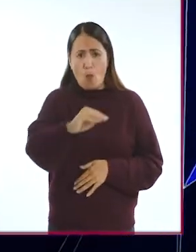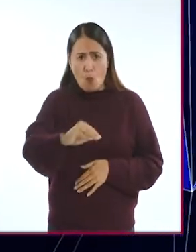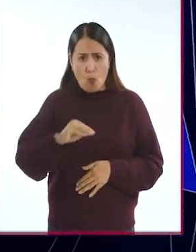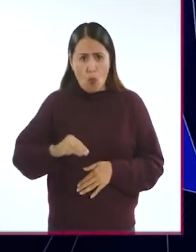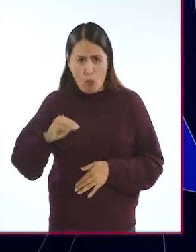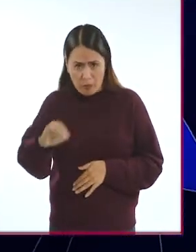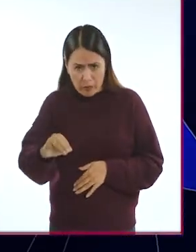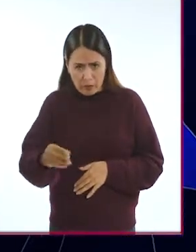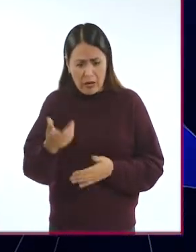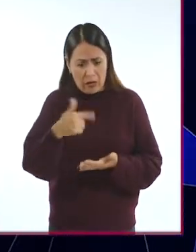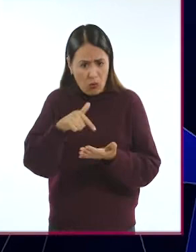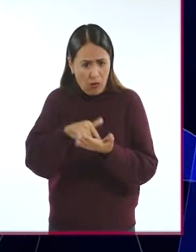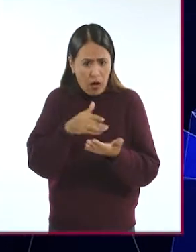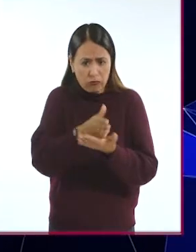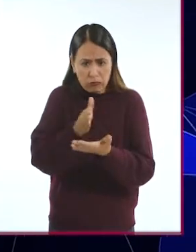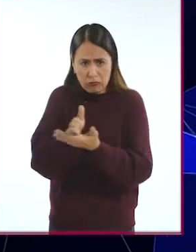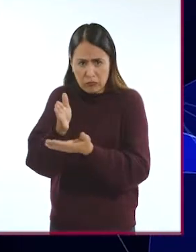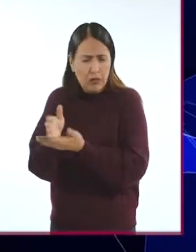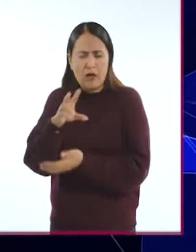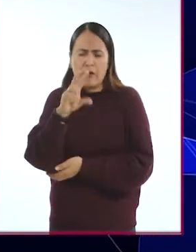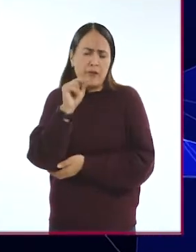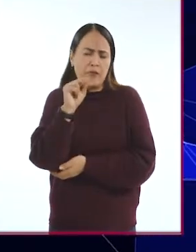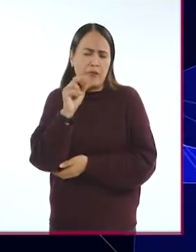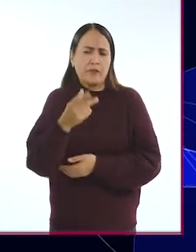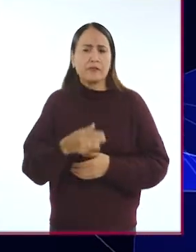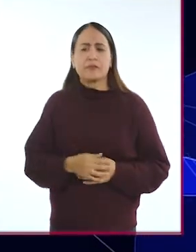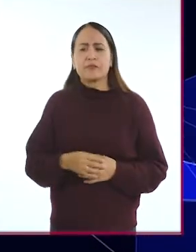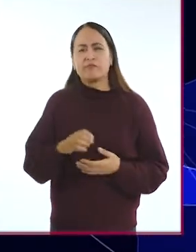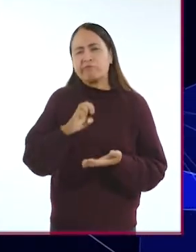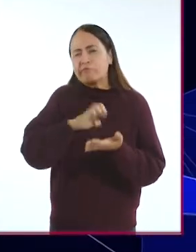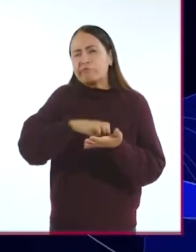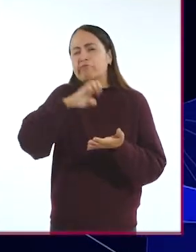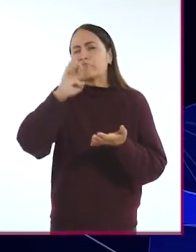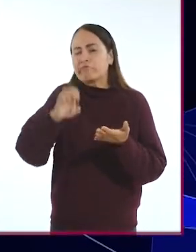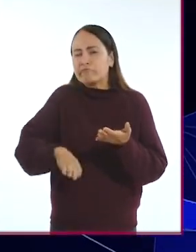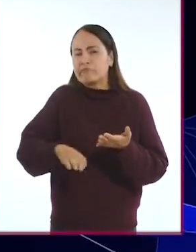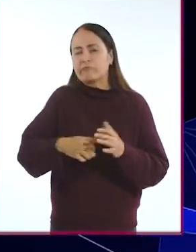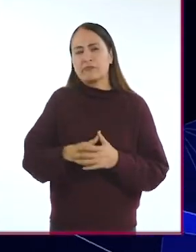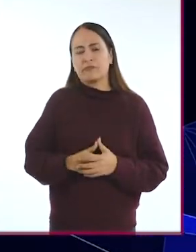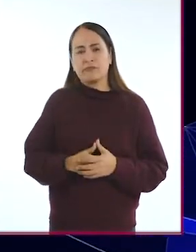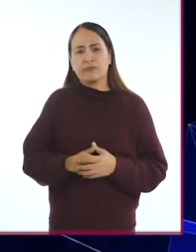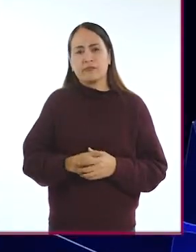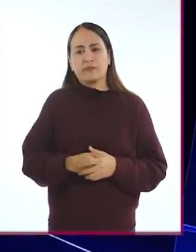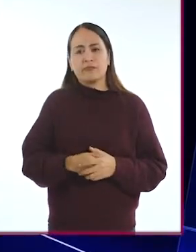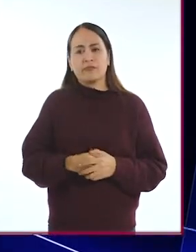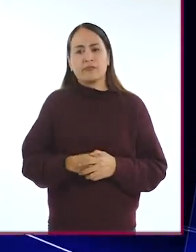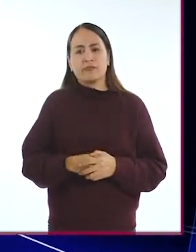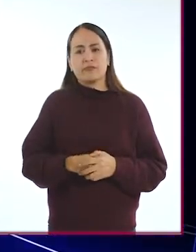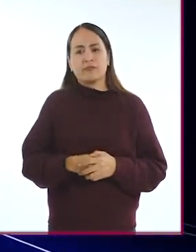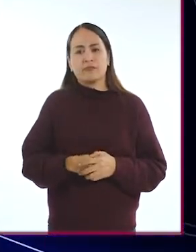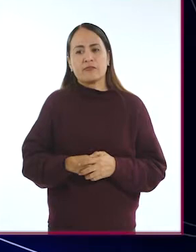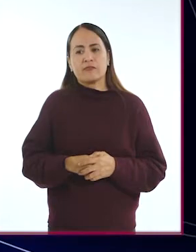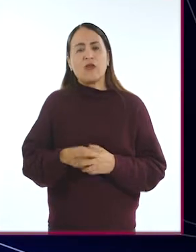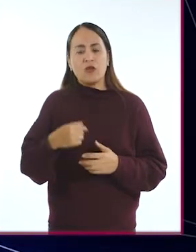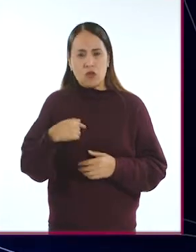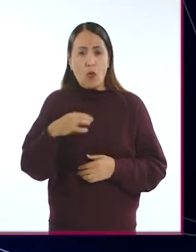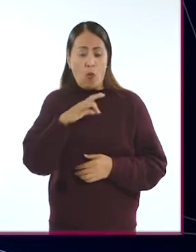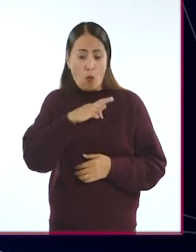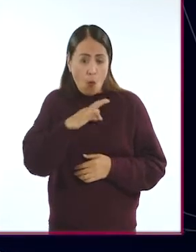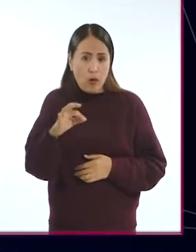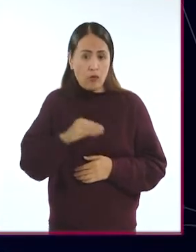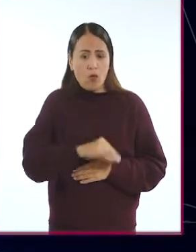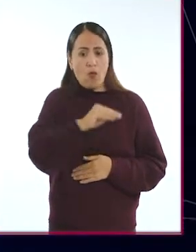moverme en lugares así, sino, por ejemplo, en poder aumentar mi